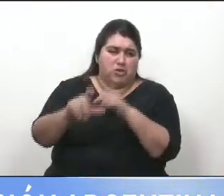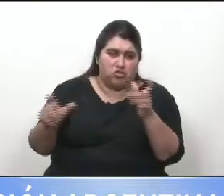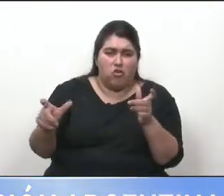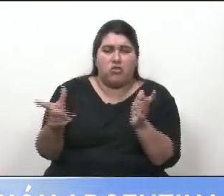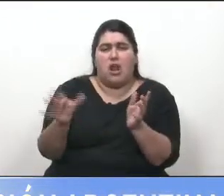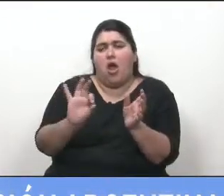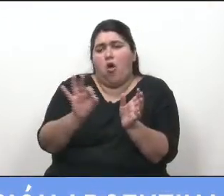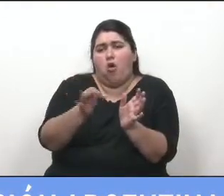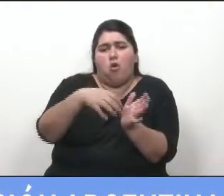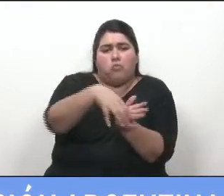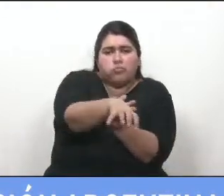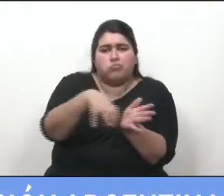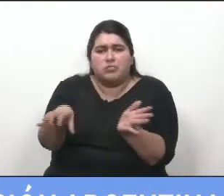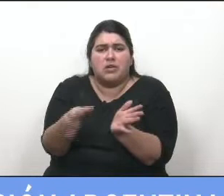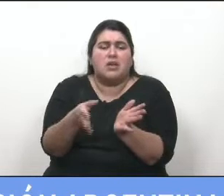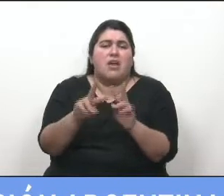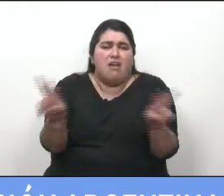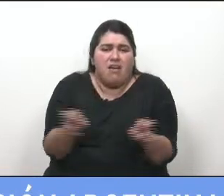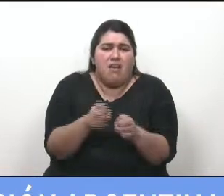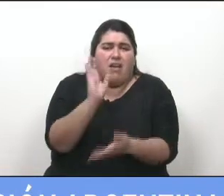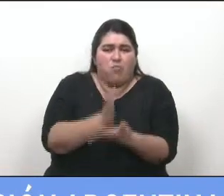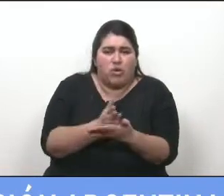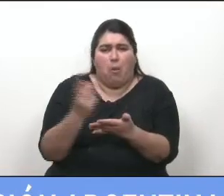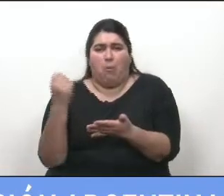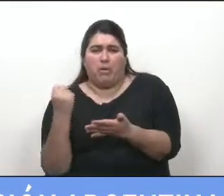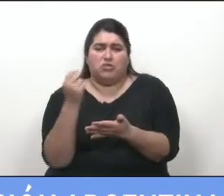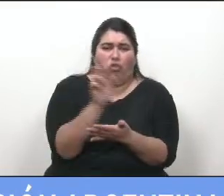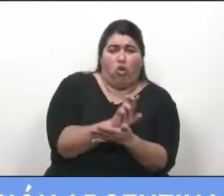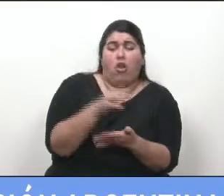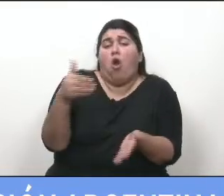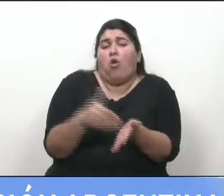indivisas o del impuesto a las ganancias según corresponda.